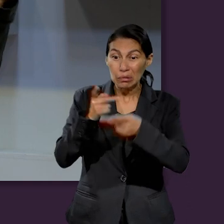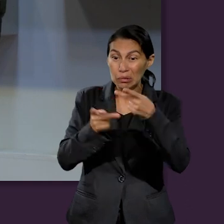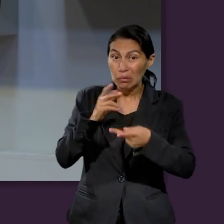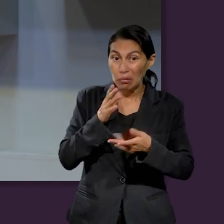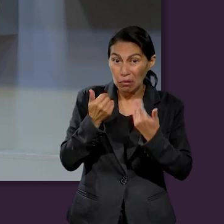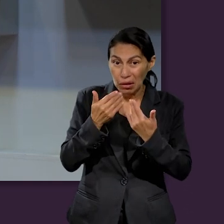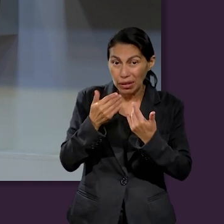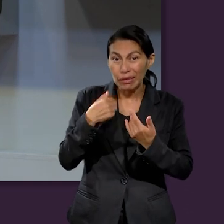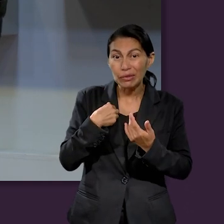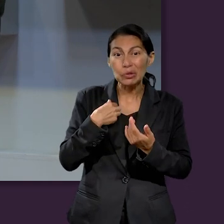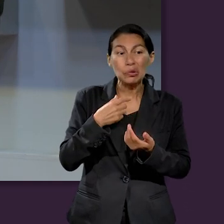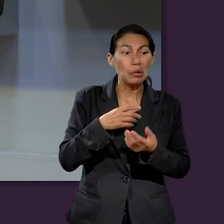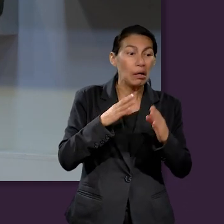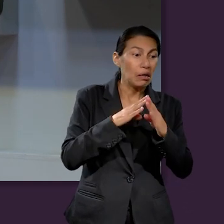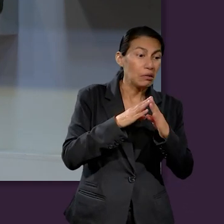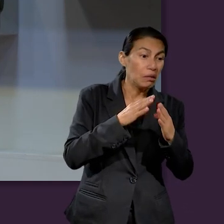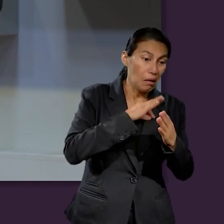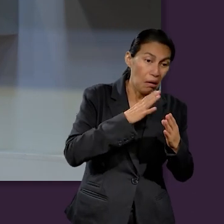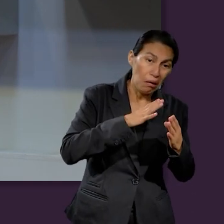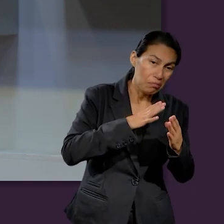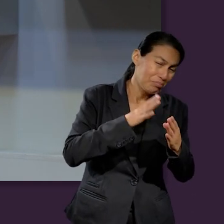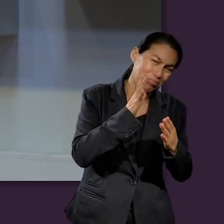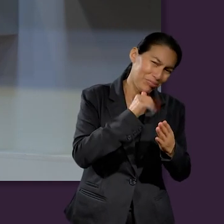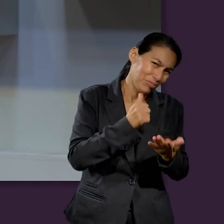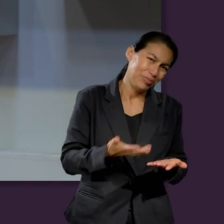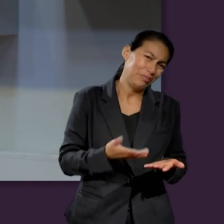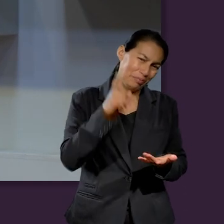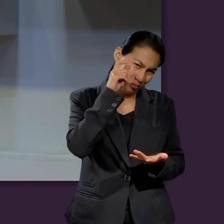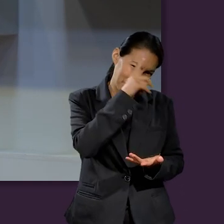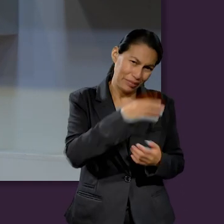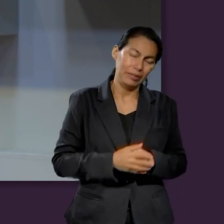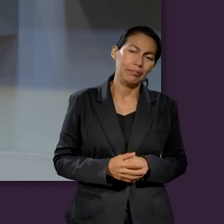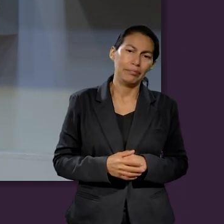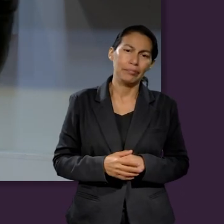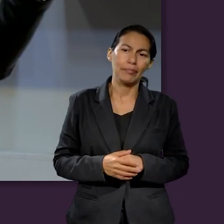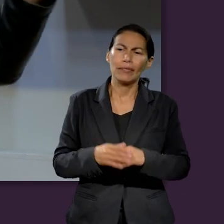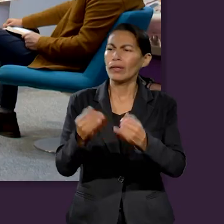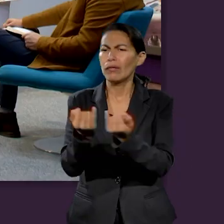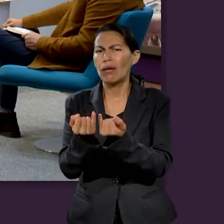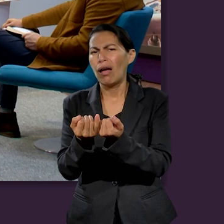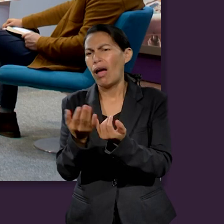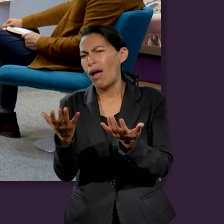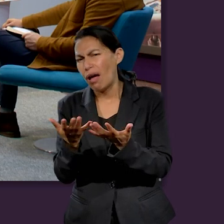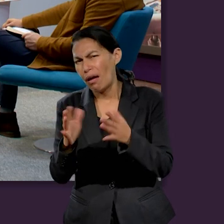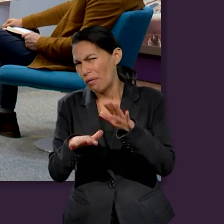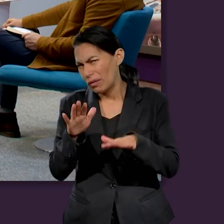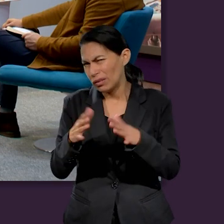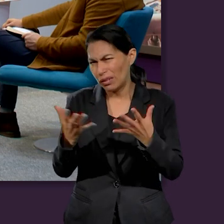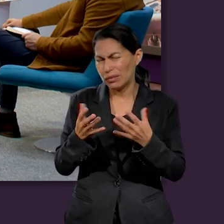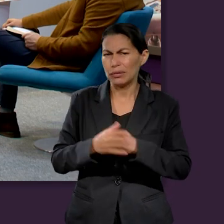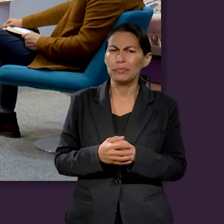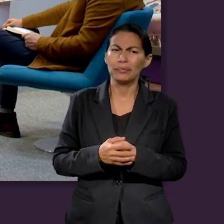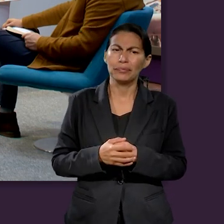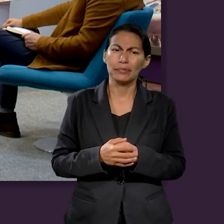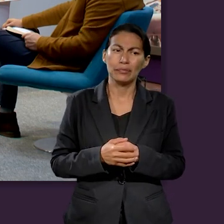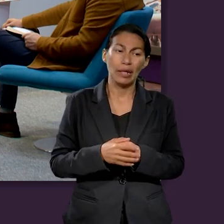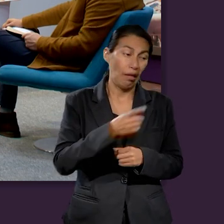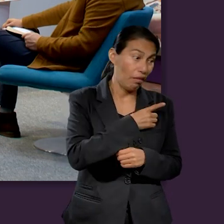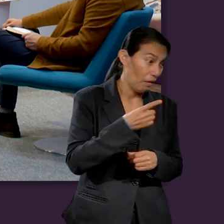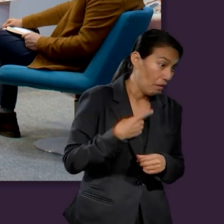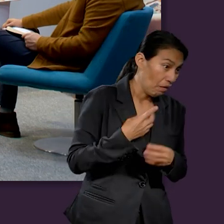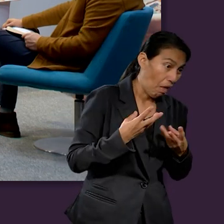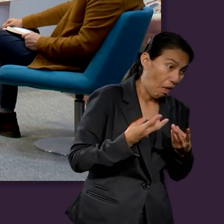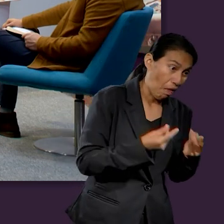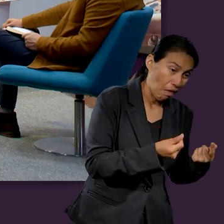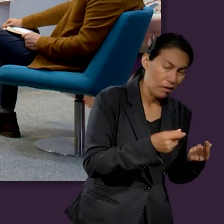hay préstamos, hay créditos que pues uno dice, bueno, lo voy a hacer, ¿no? No es que te agarró una enfermedad y te tocó meterte como lo que estábamos